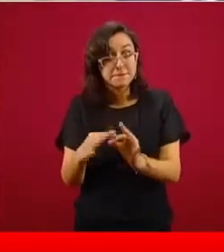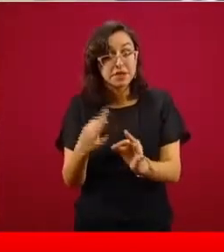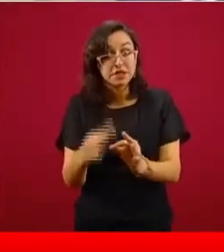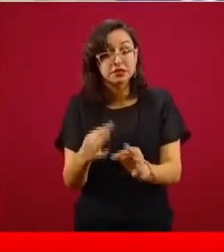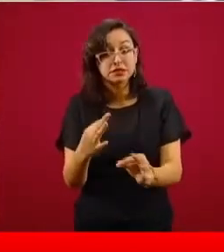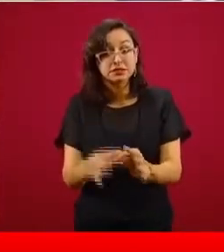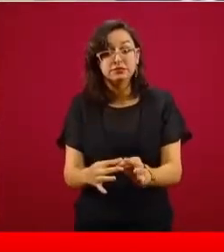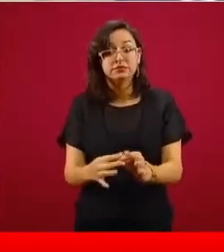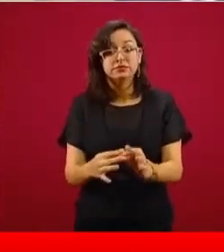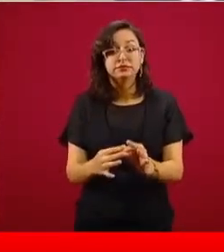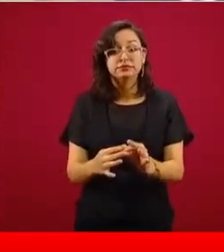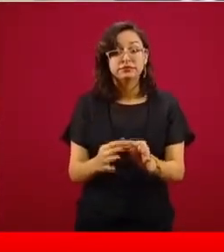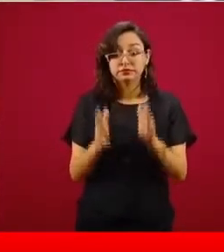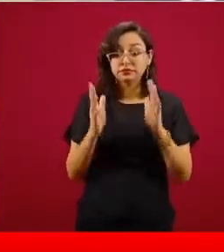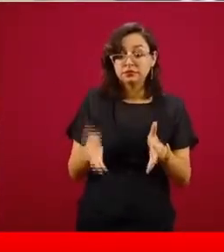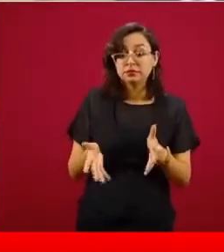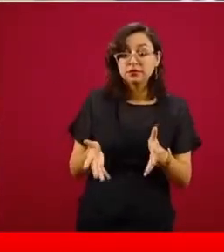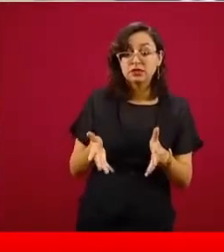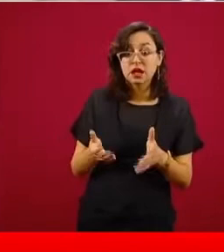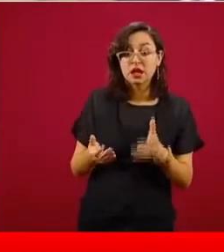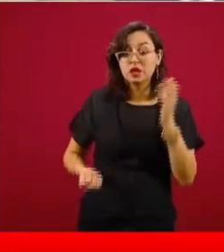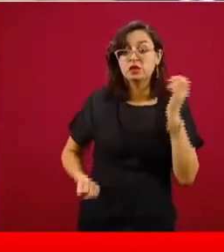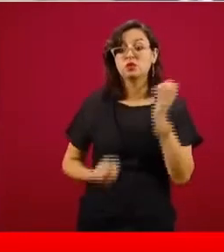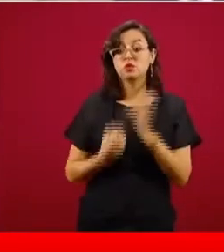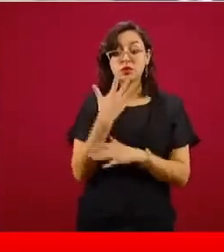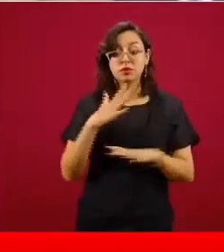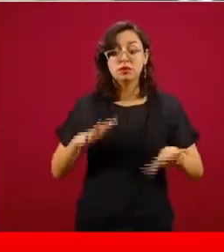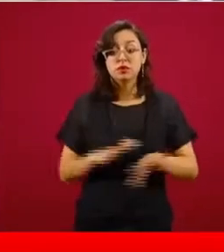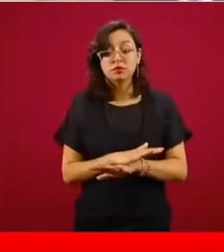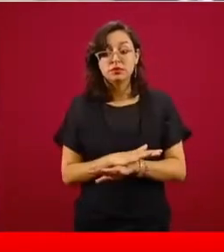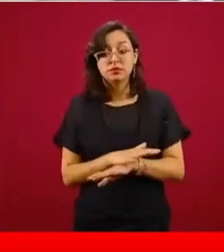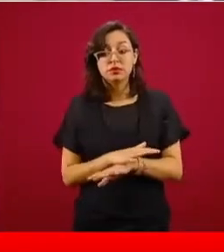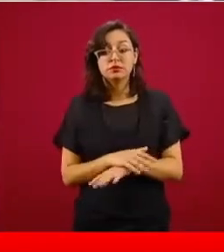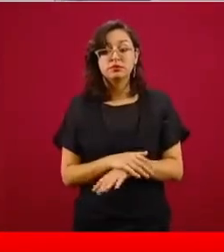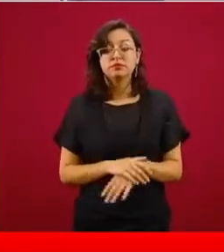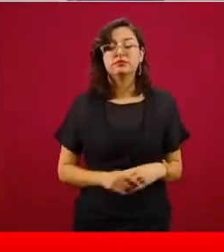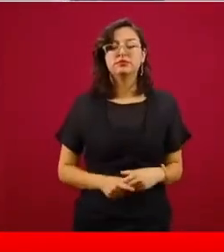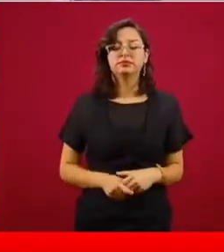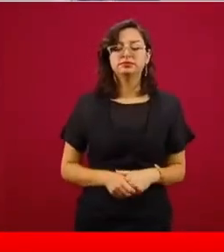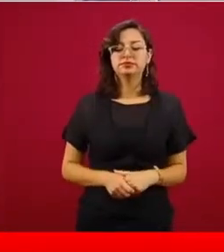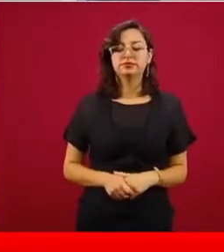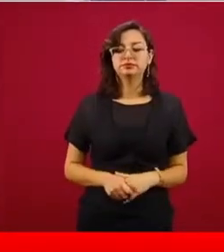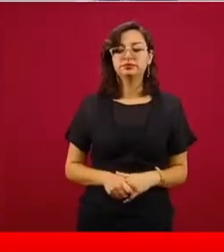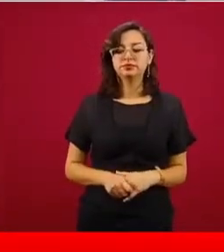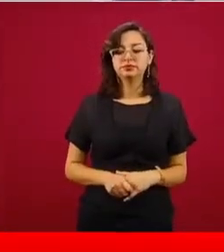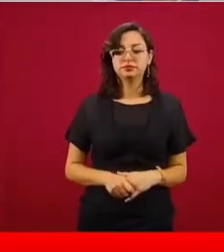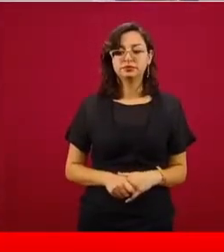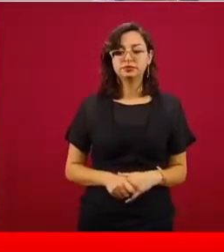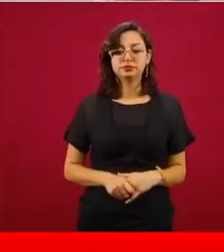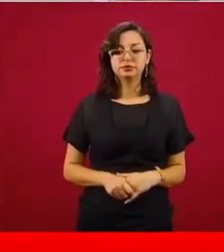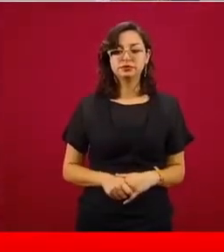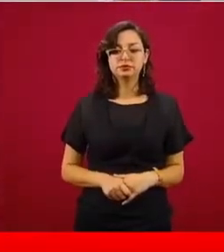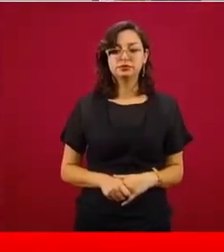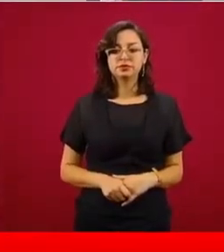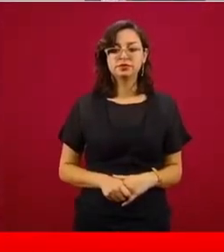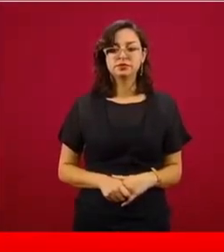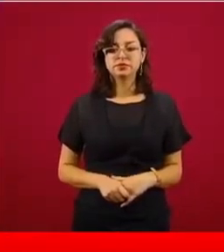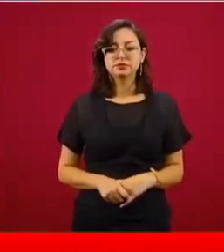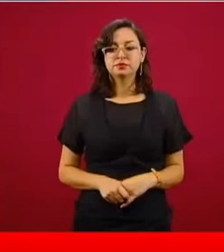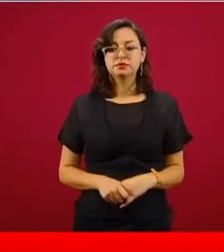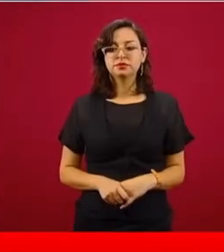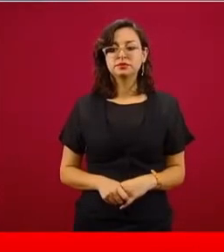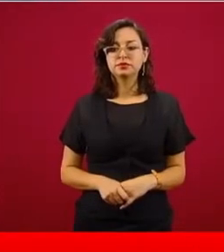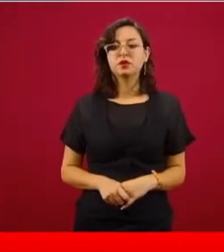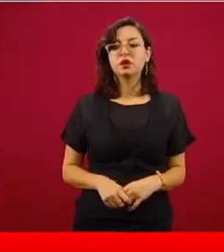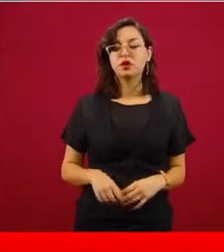¿Están pagando ya sus impuestos con esta transformación que se está dando? Gracias. Pues hoy hablé con la directora